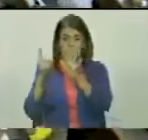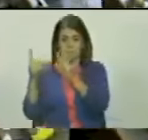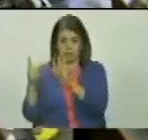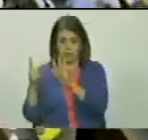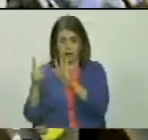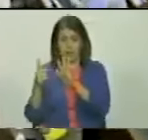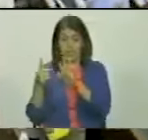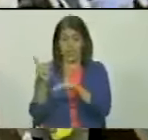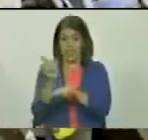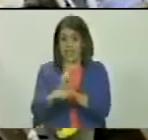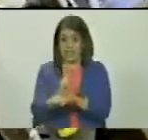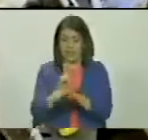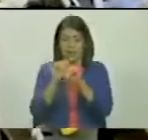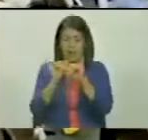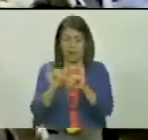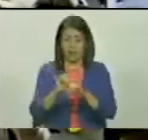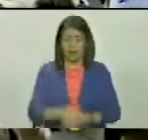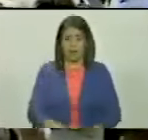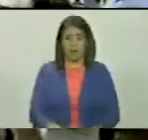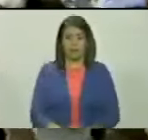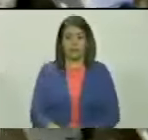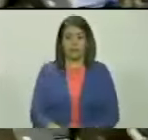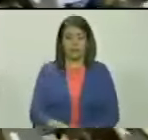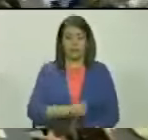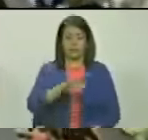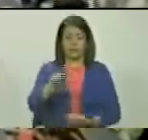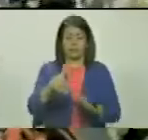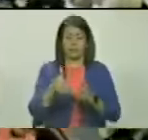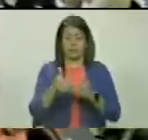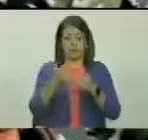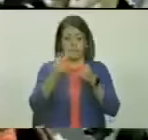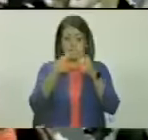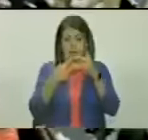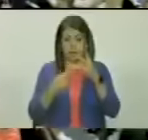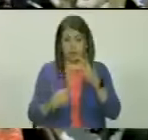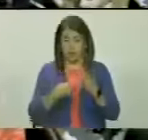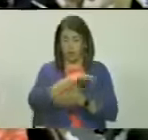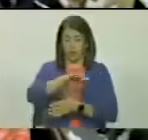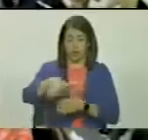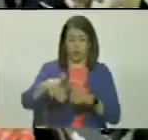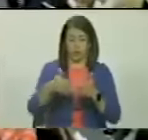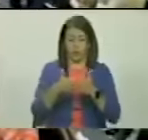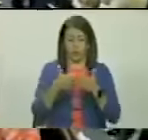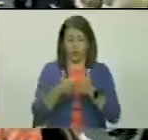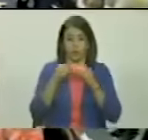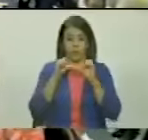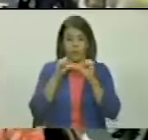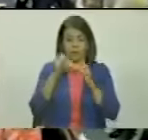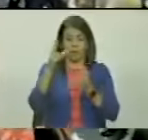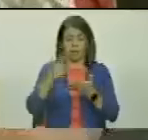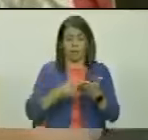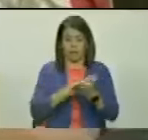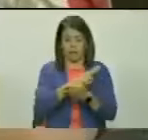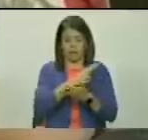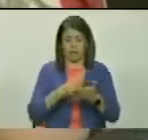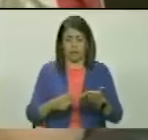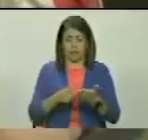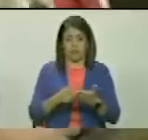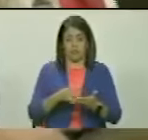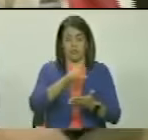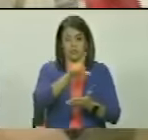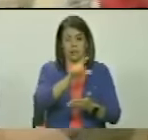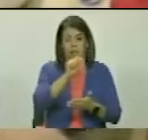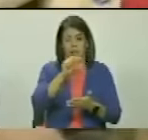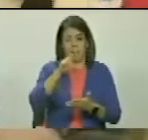automáticamente erga hombres ante todos ante terceros ante todos queda anulado el laudo